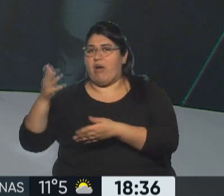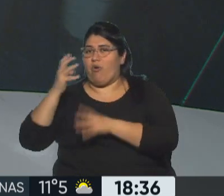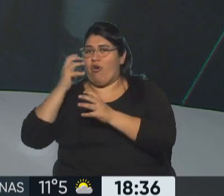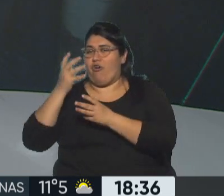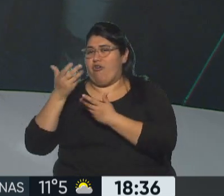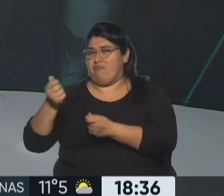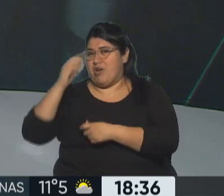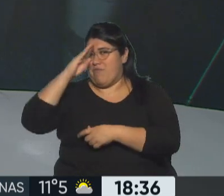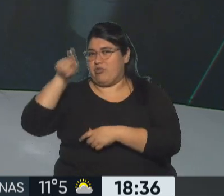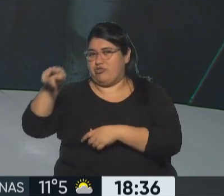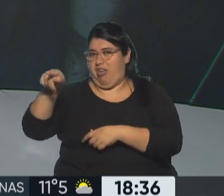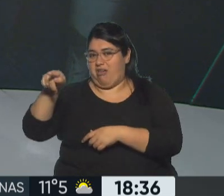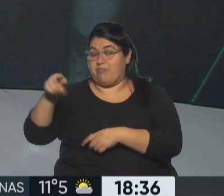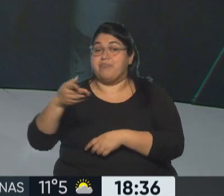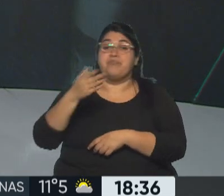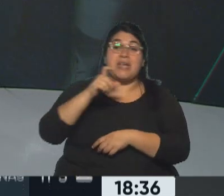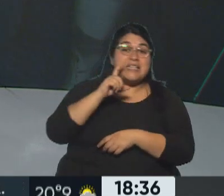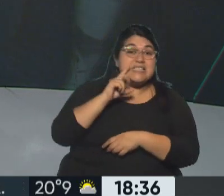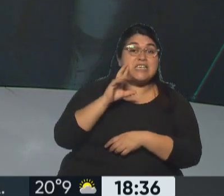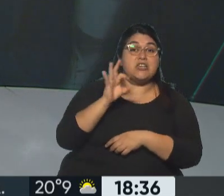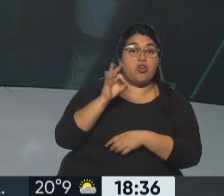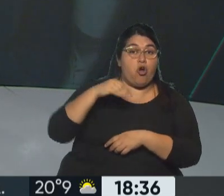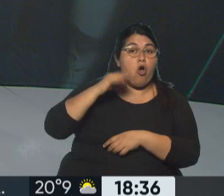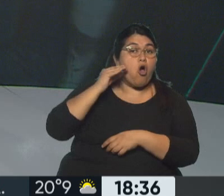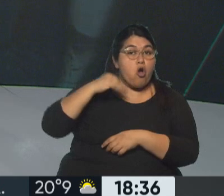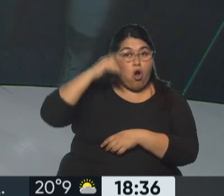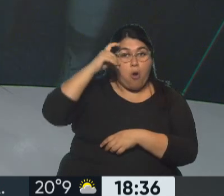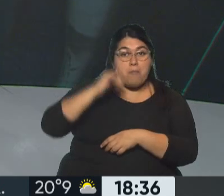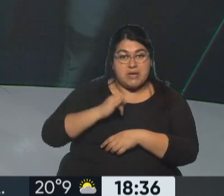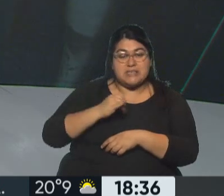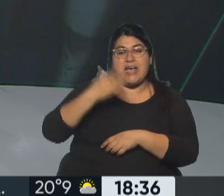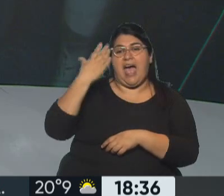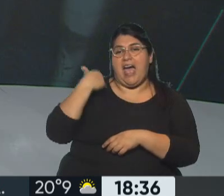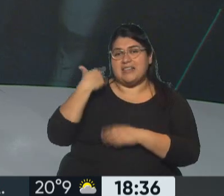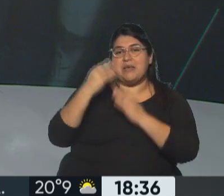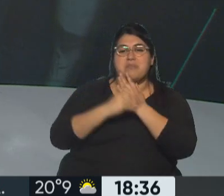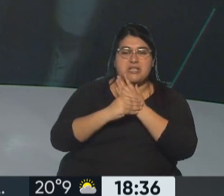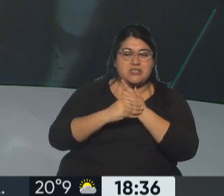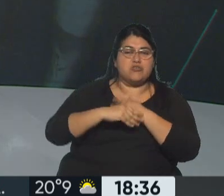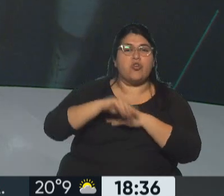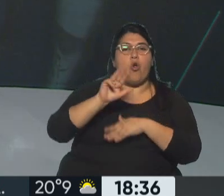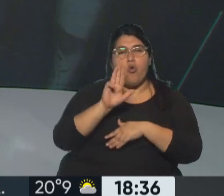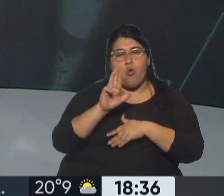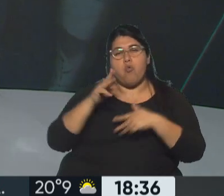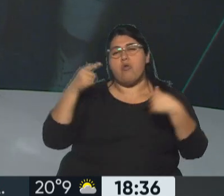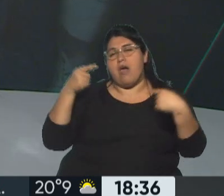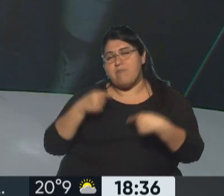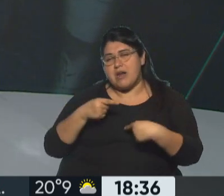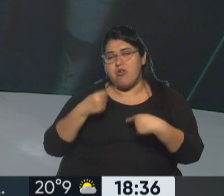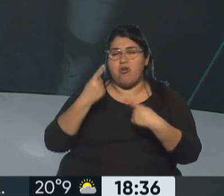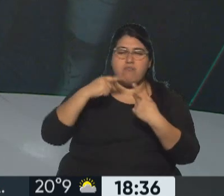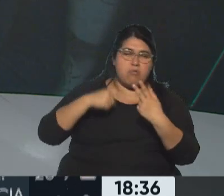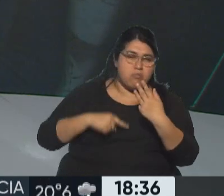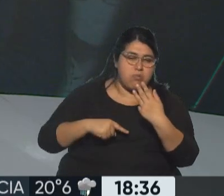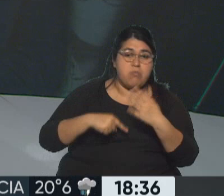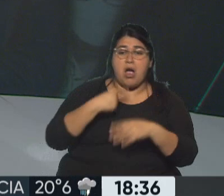dicho en su momento, recordemos, Ciro Gómez es más bien progresista, fue ministro de Lula, se peleó, se distanció, en campaña dijo,